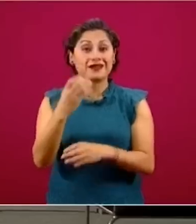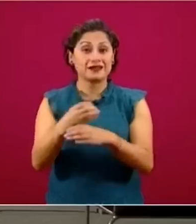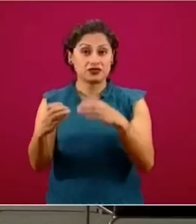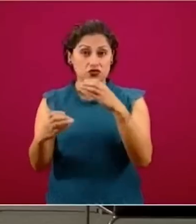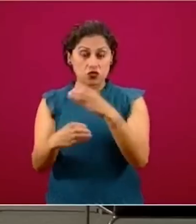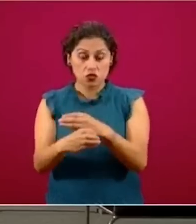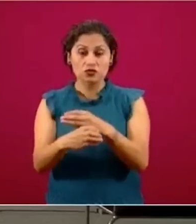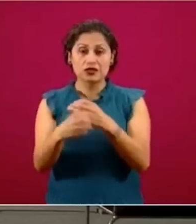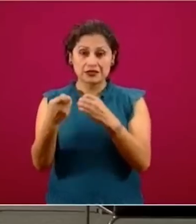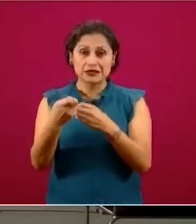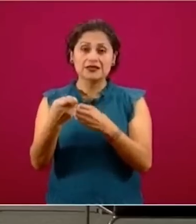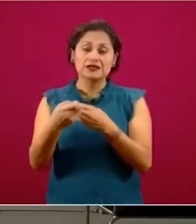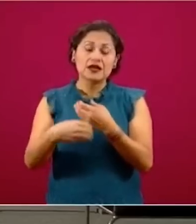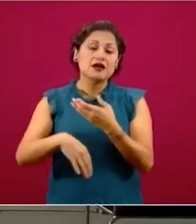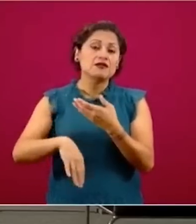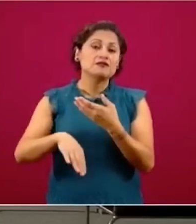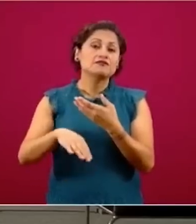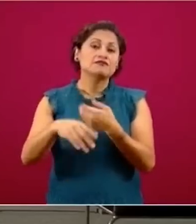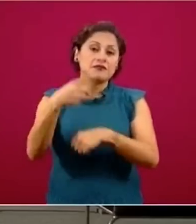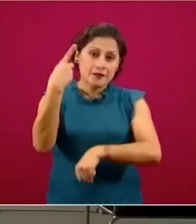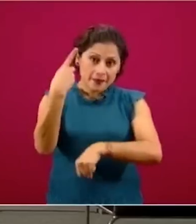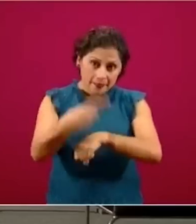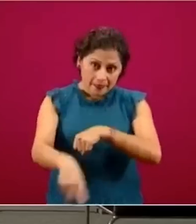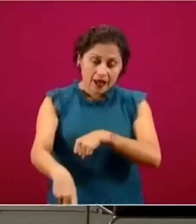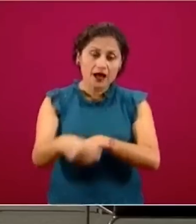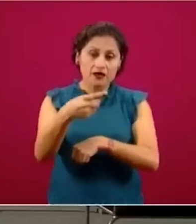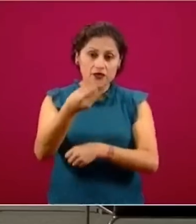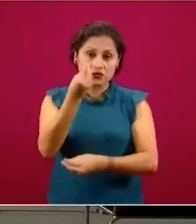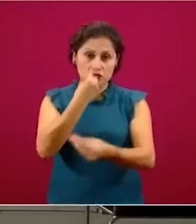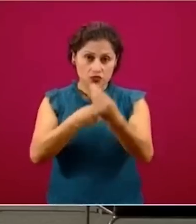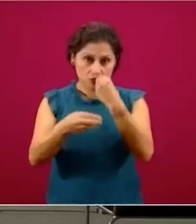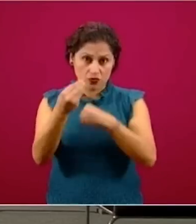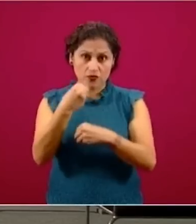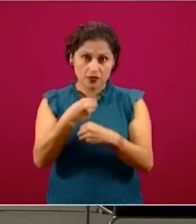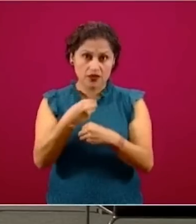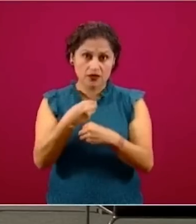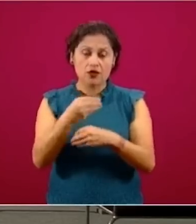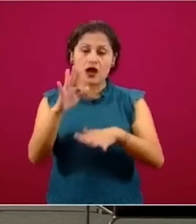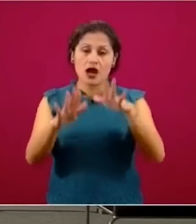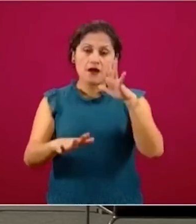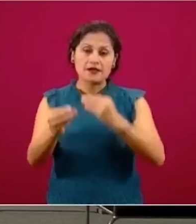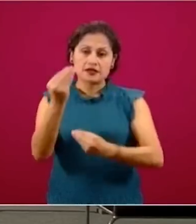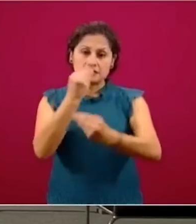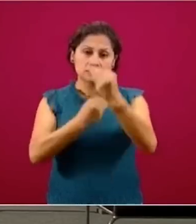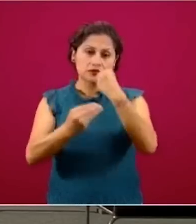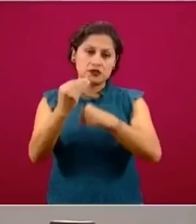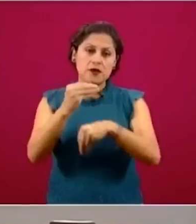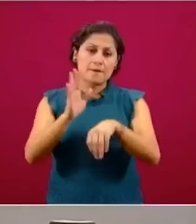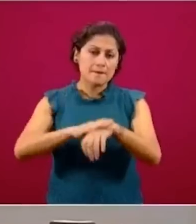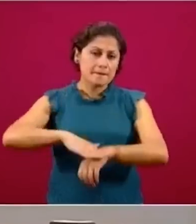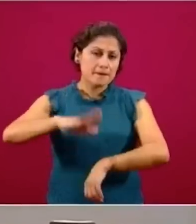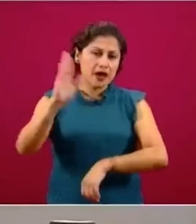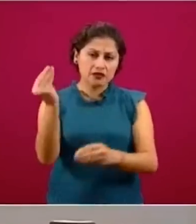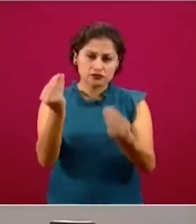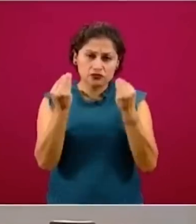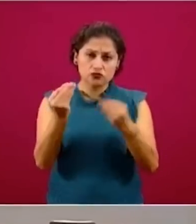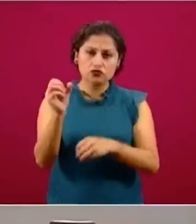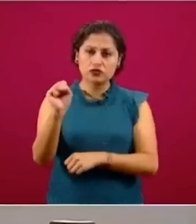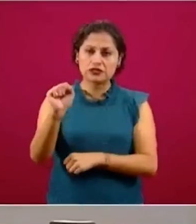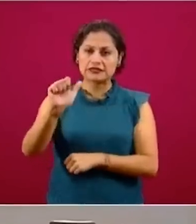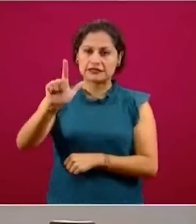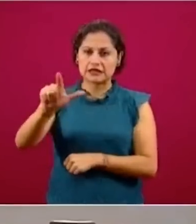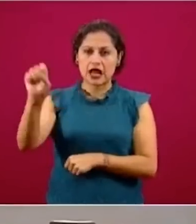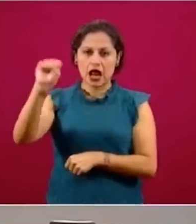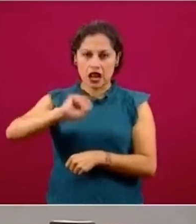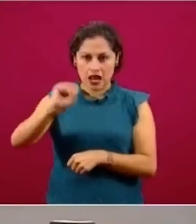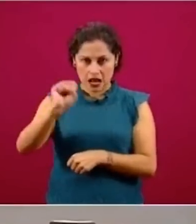característica de los alimentos que son por exceso. Exceso de sal, que es